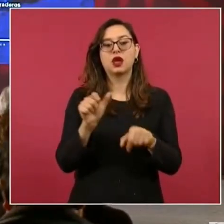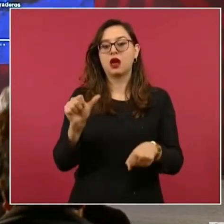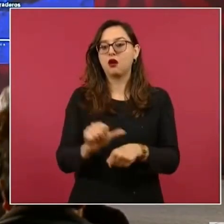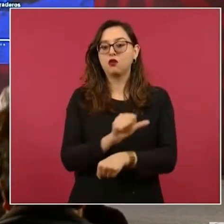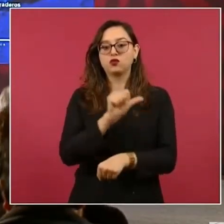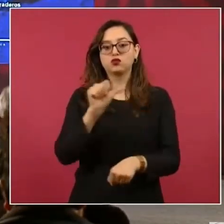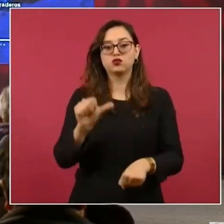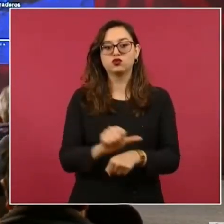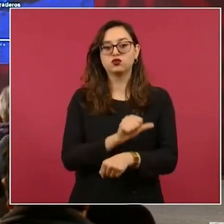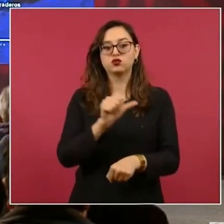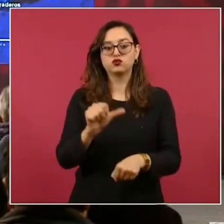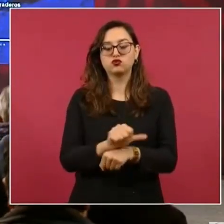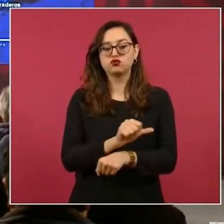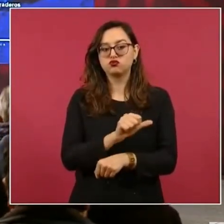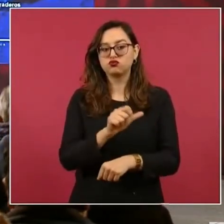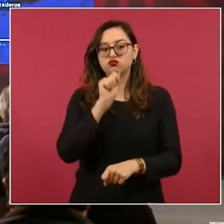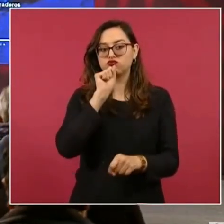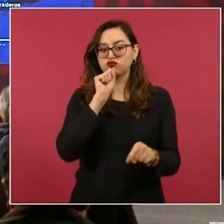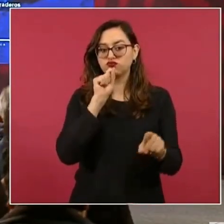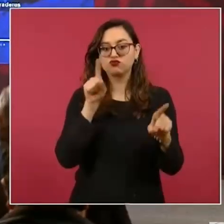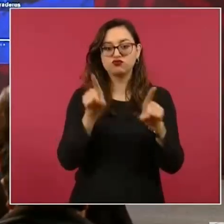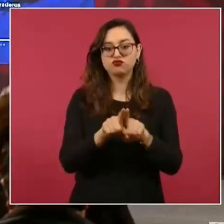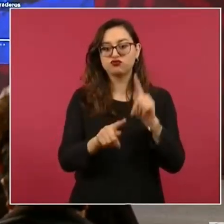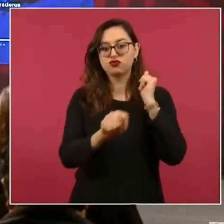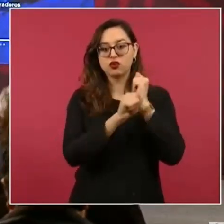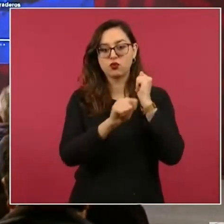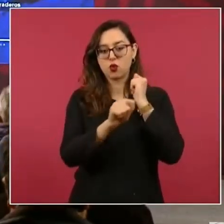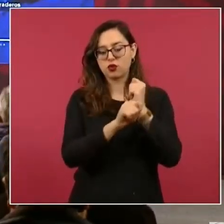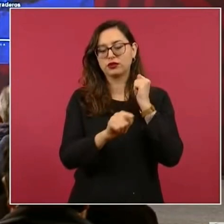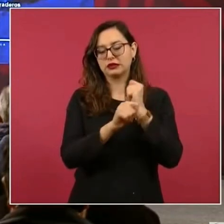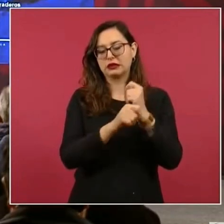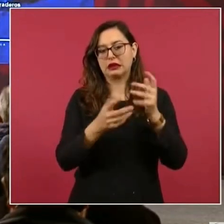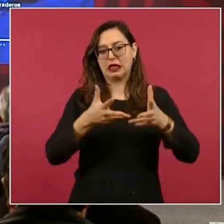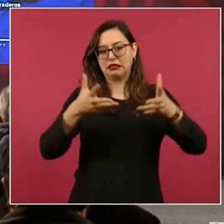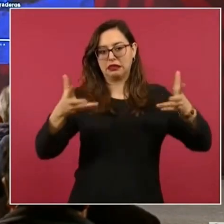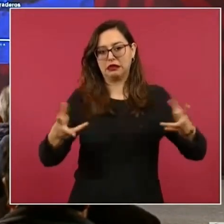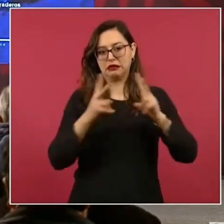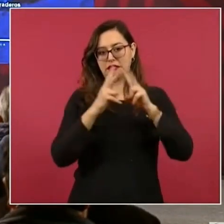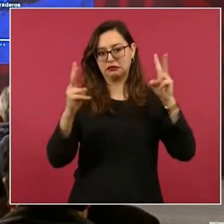el transporte de carga con ese diésel,